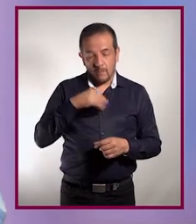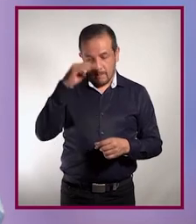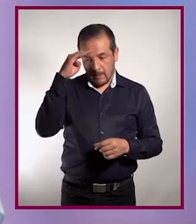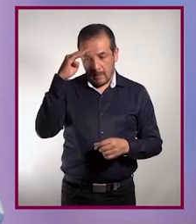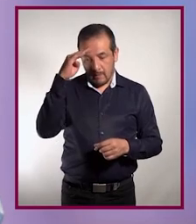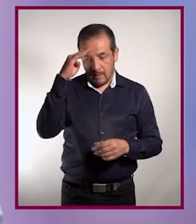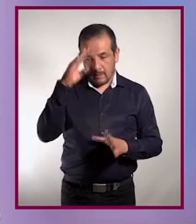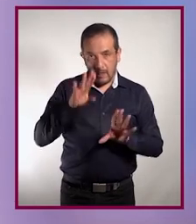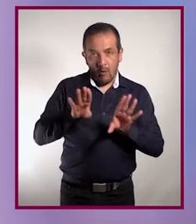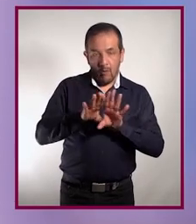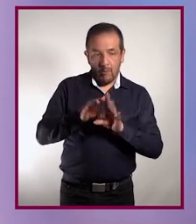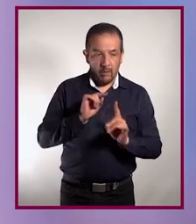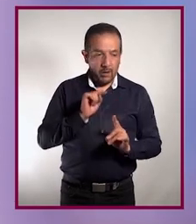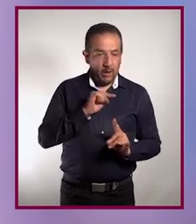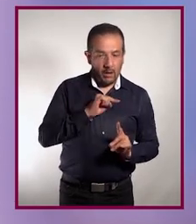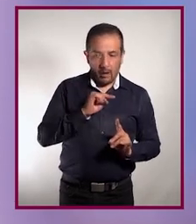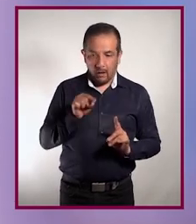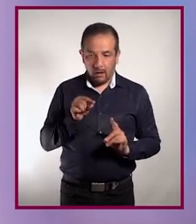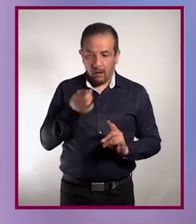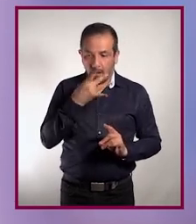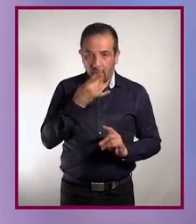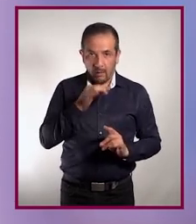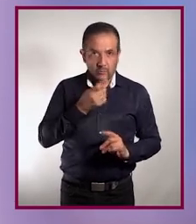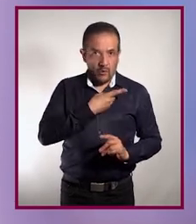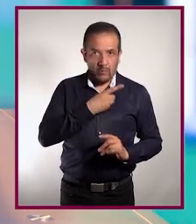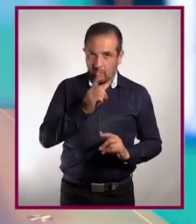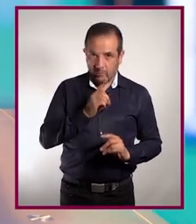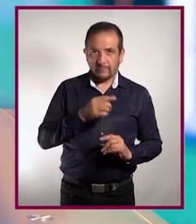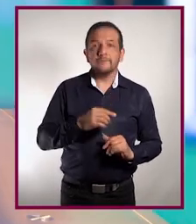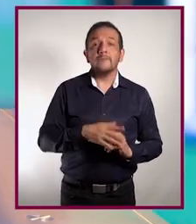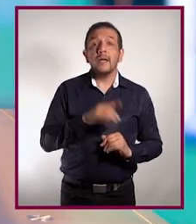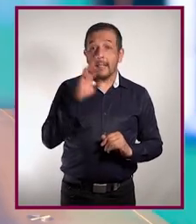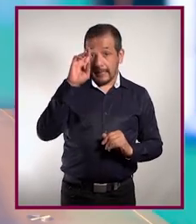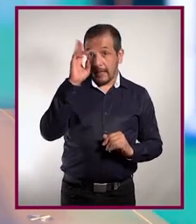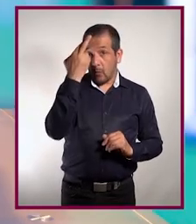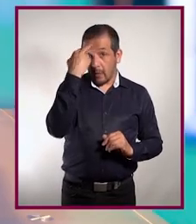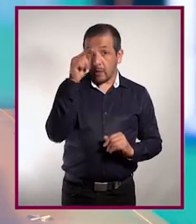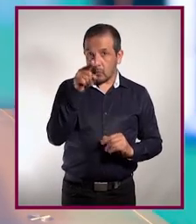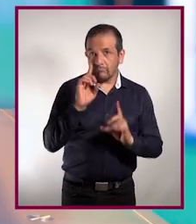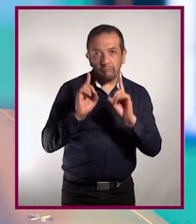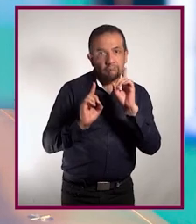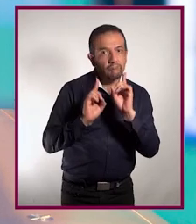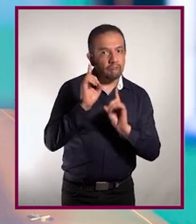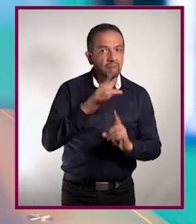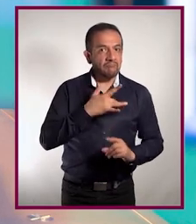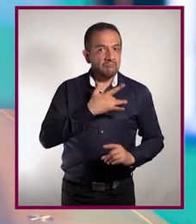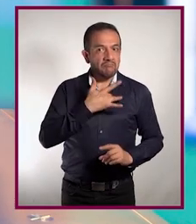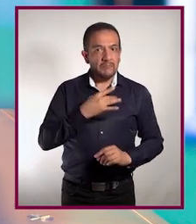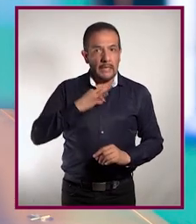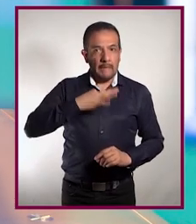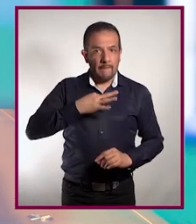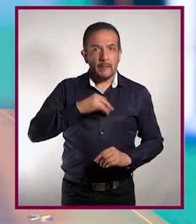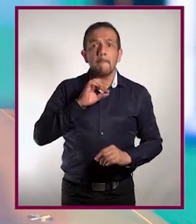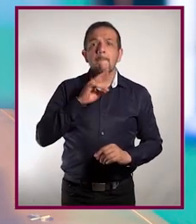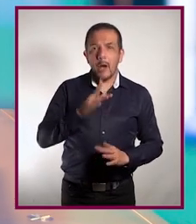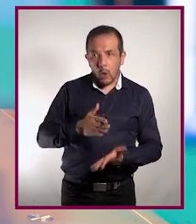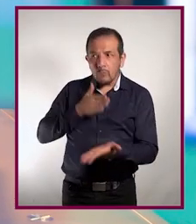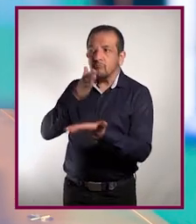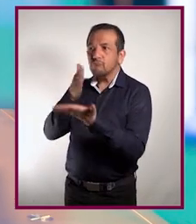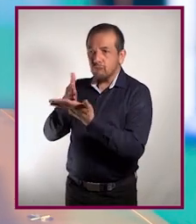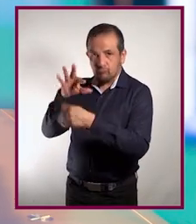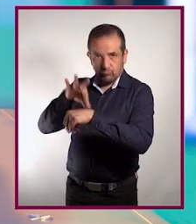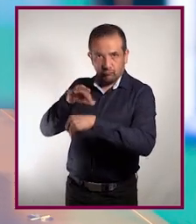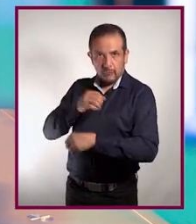pienses con claridad y no te apresures a automedicarte. Recuerda, si tienes dudas sobre los síntomas de una infección, mejor